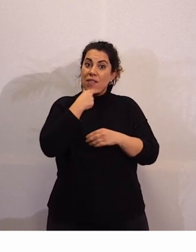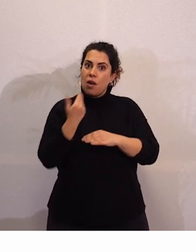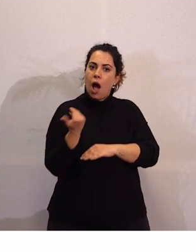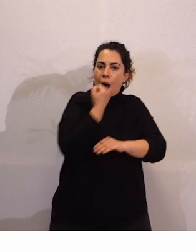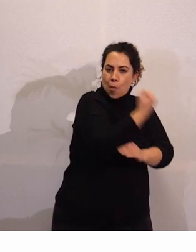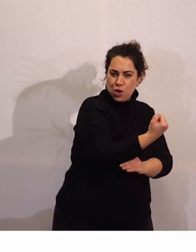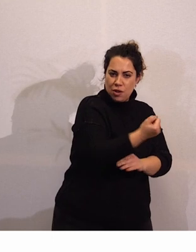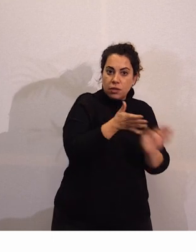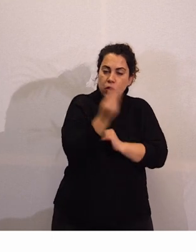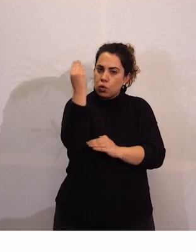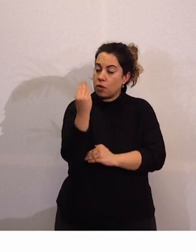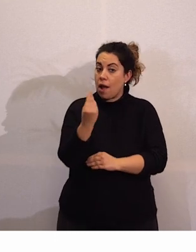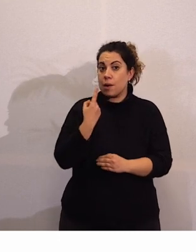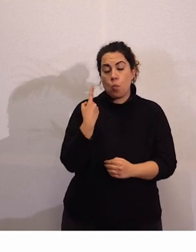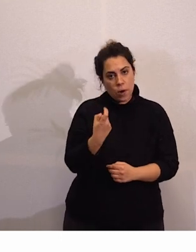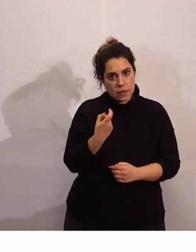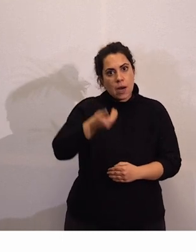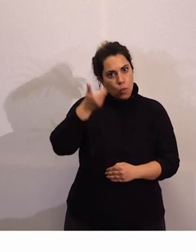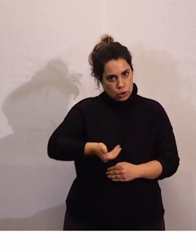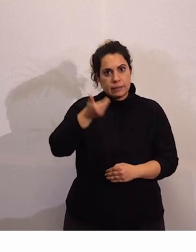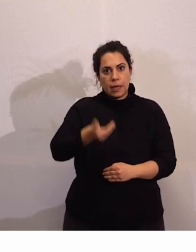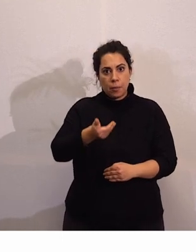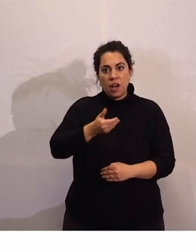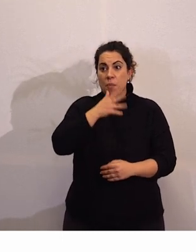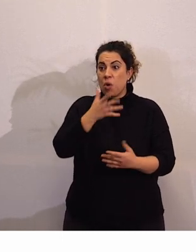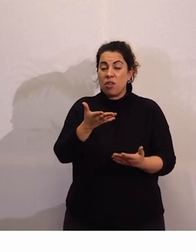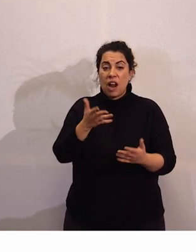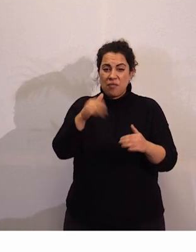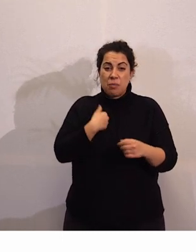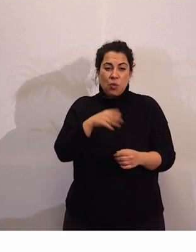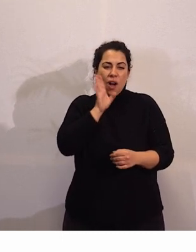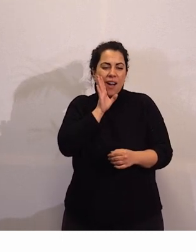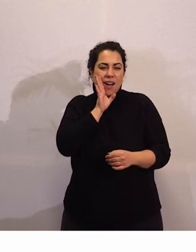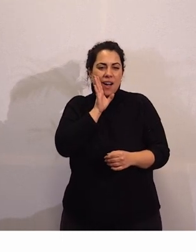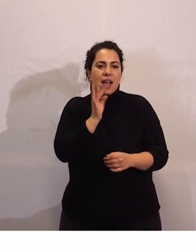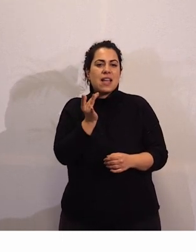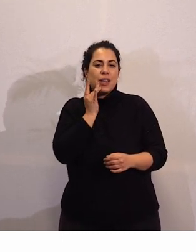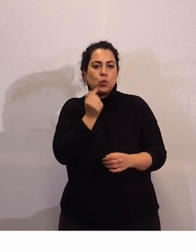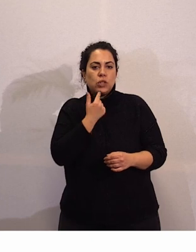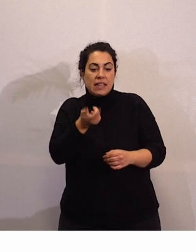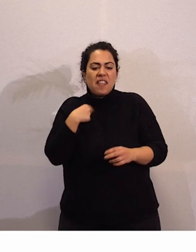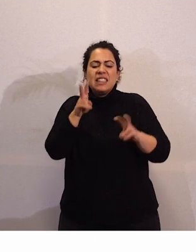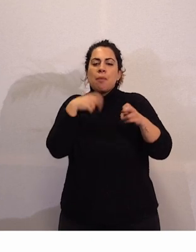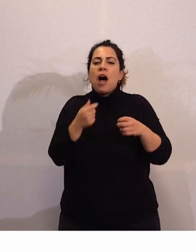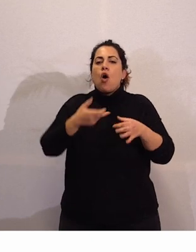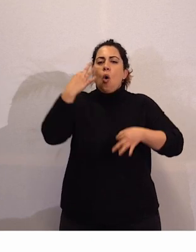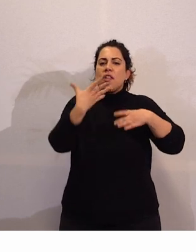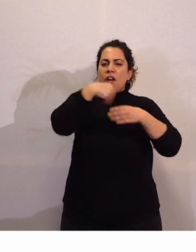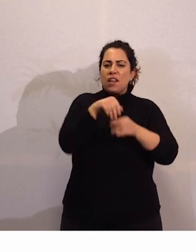una figura muy innecesaria porque se está vulnerando como bien has dicho los derechos en los juicios